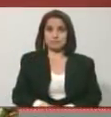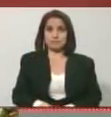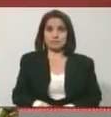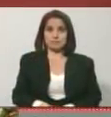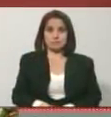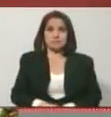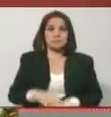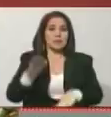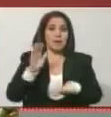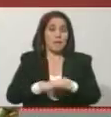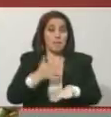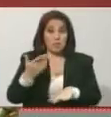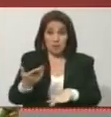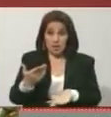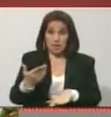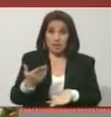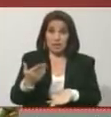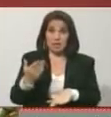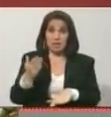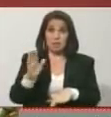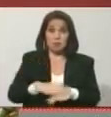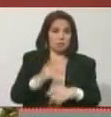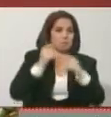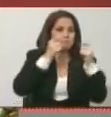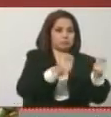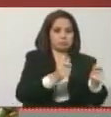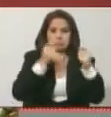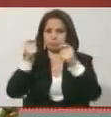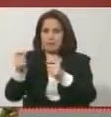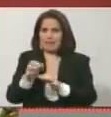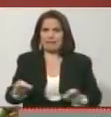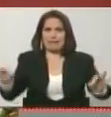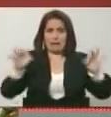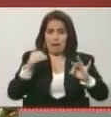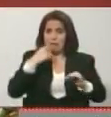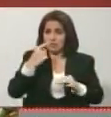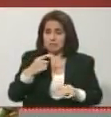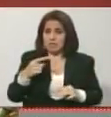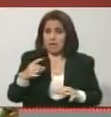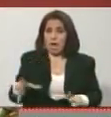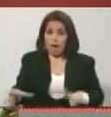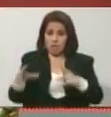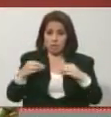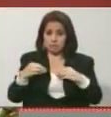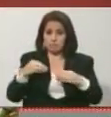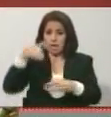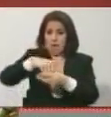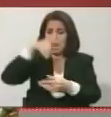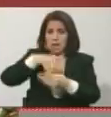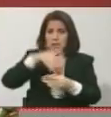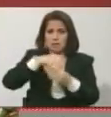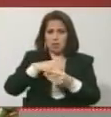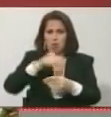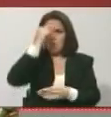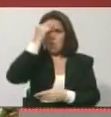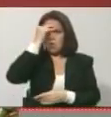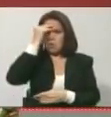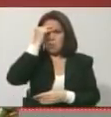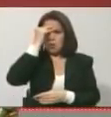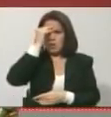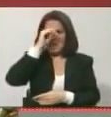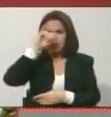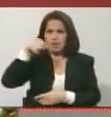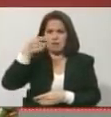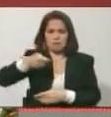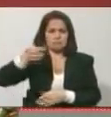¿Por qué? Porque él no la entregó a nadie. Cuando eligieron al asesino de Julio Borges, lo eligieron con personas que no estaban habilitadas para